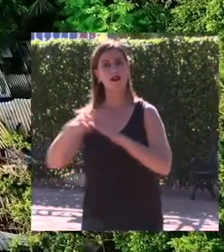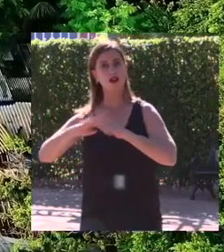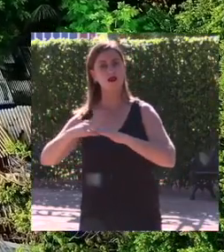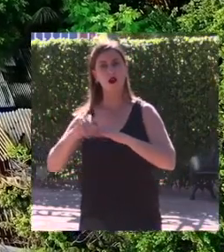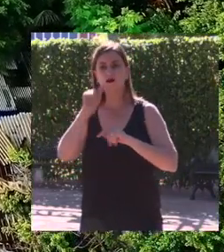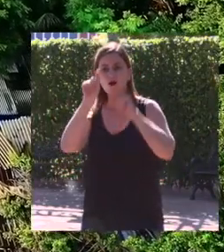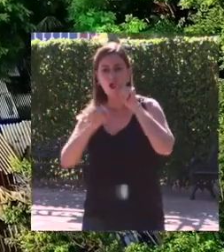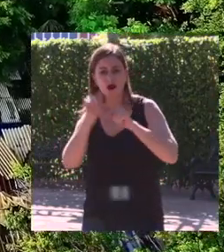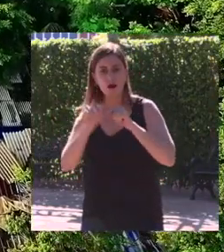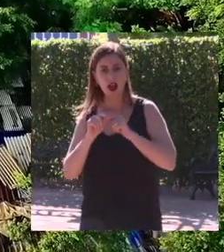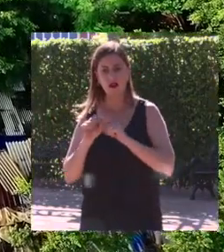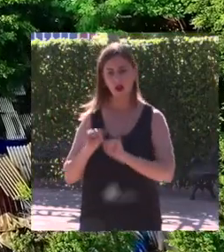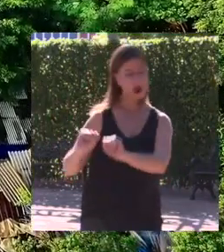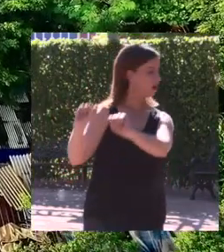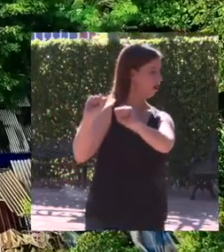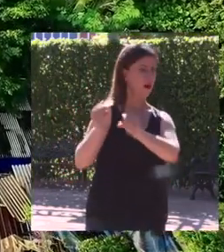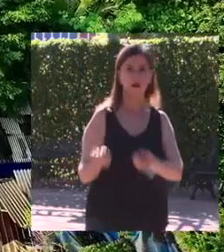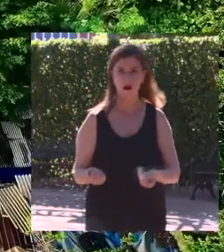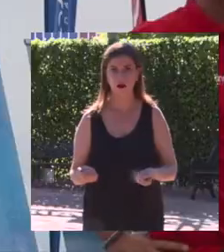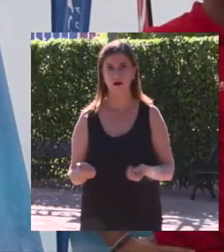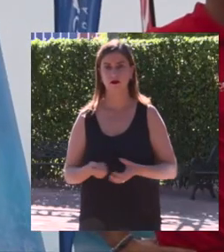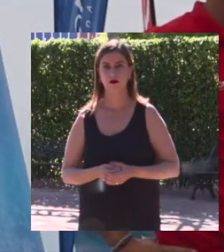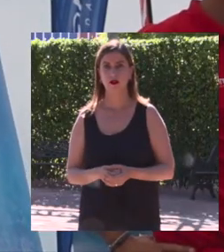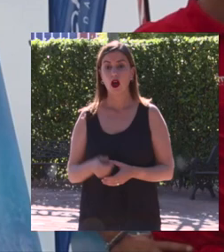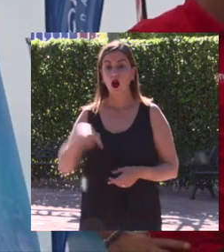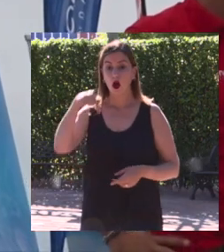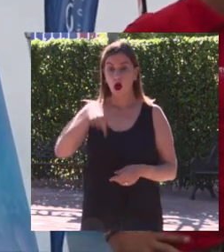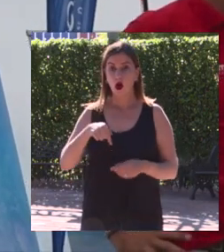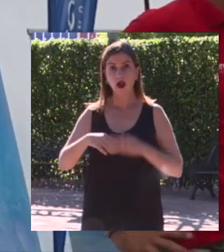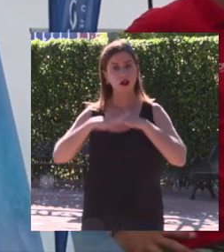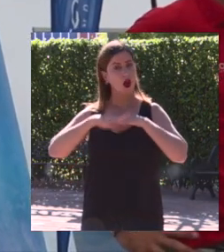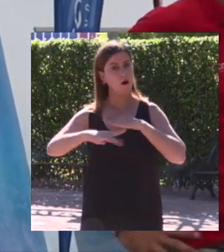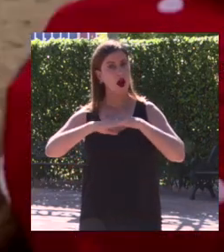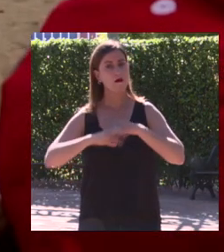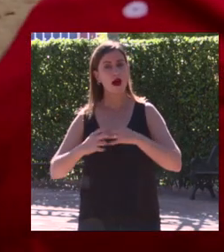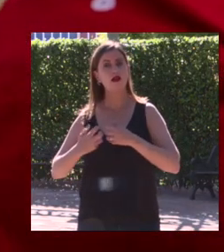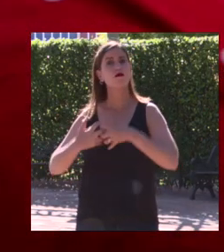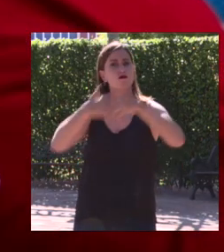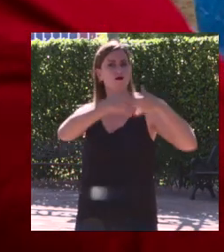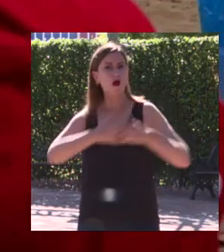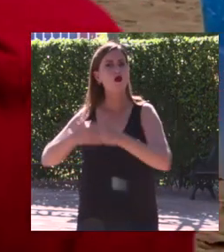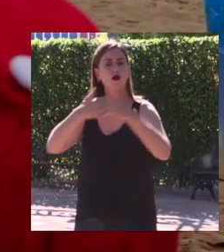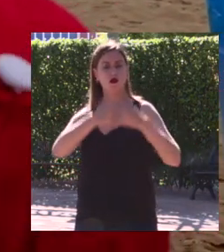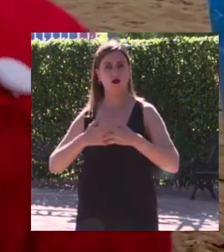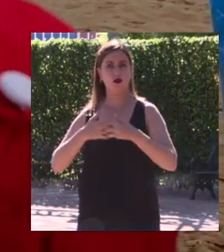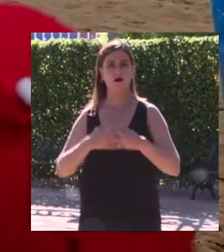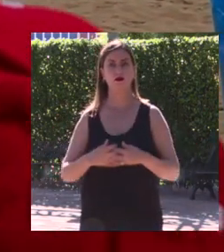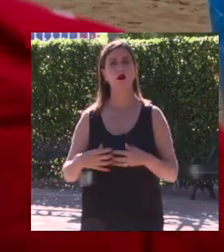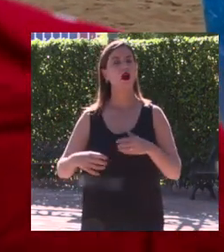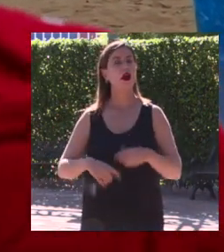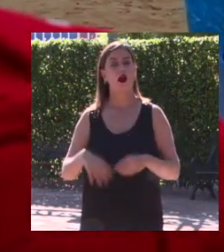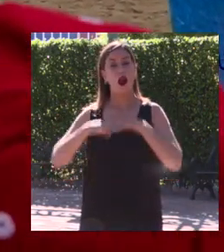contaminando ignorando hoy lucho por el mar cuido el mar